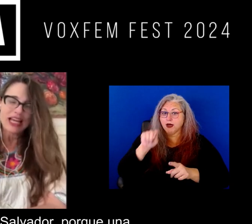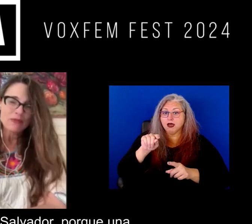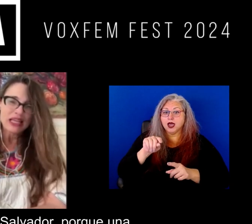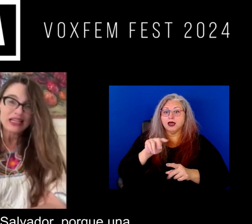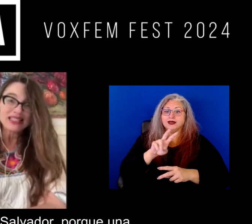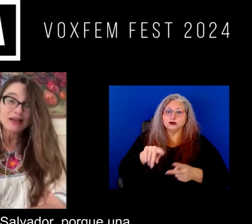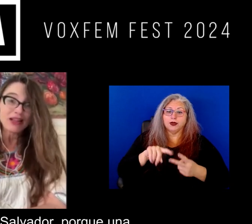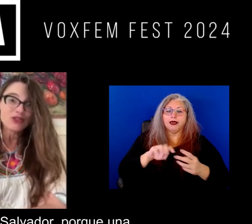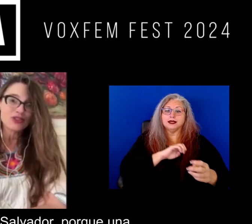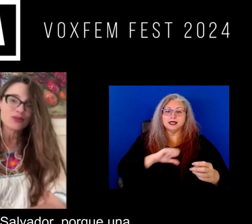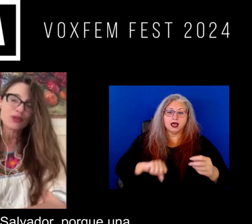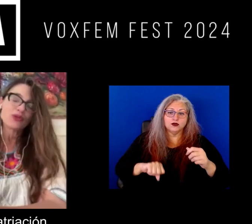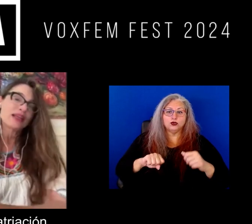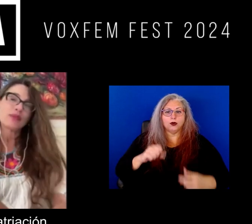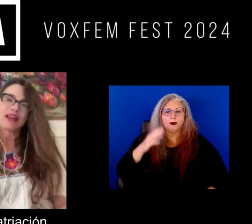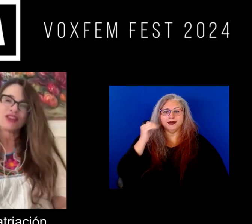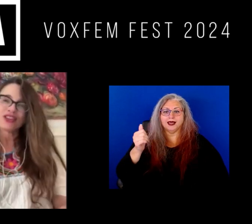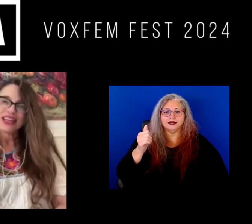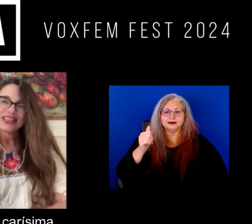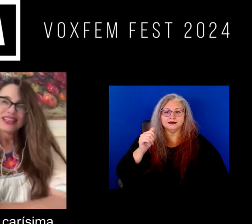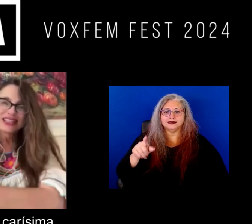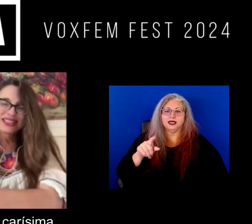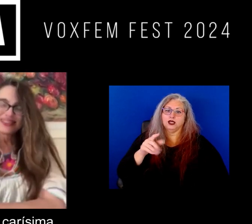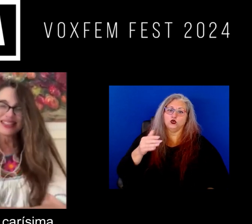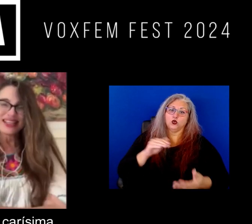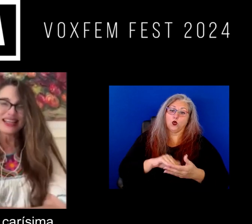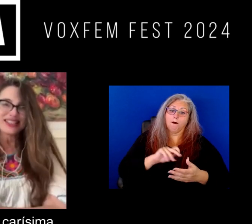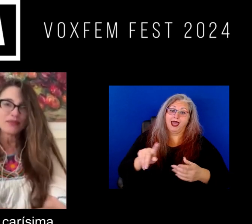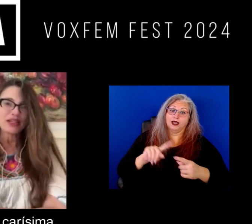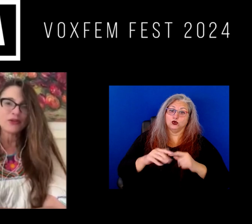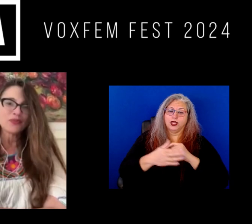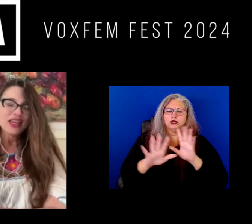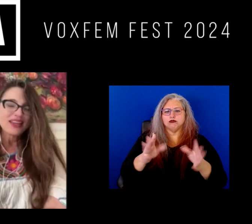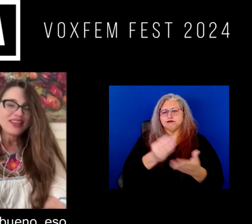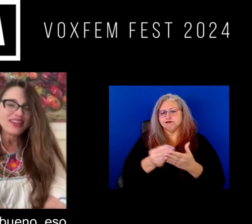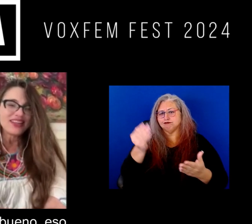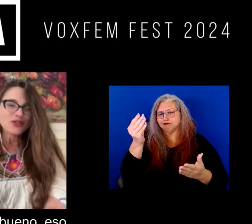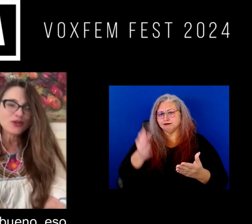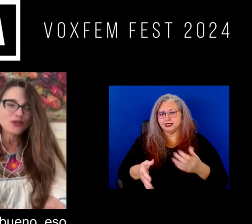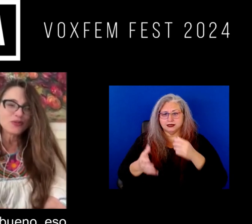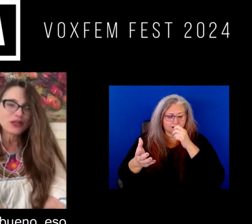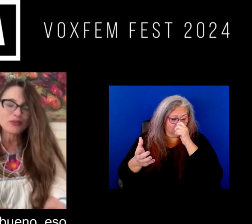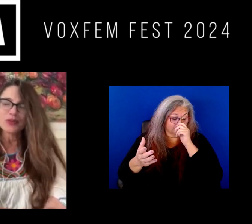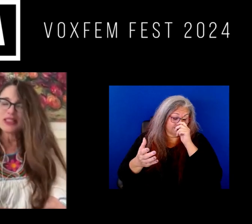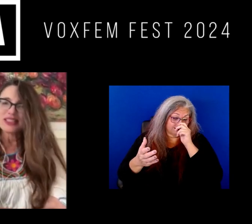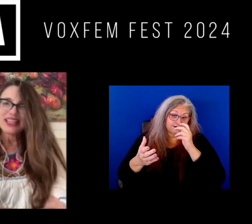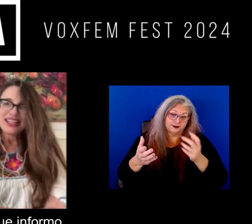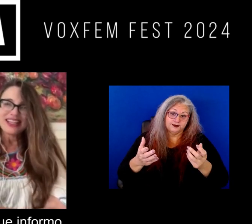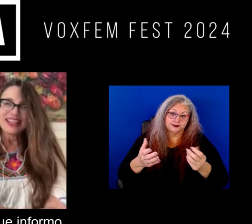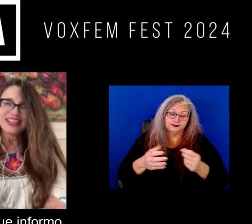Venezuela en El Salvador ¿no? porque una repatriación es es carísima ¿no? y eso bueno